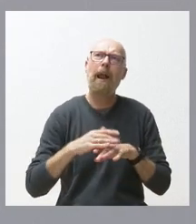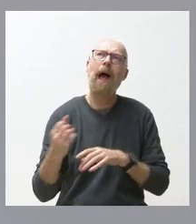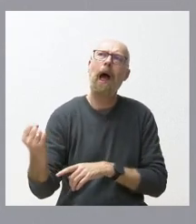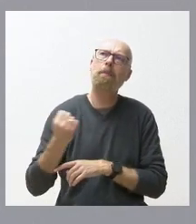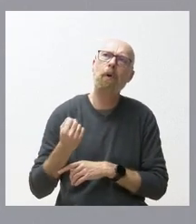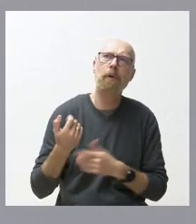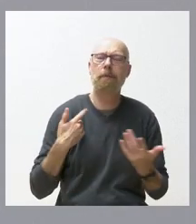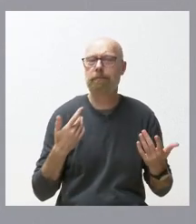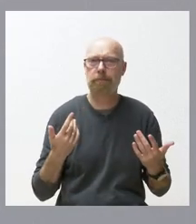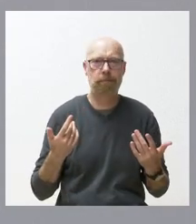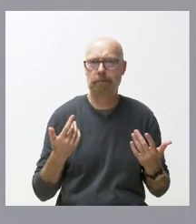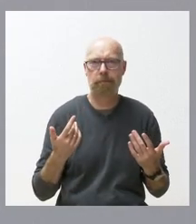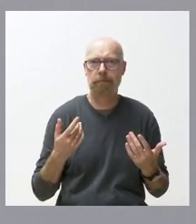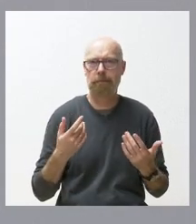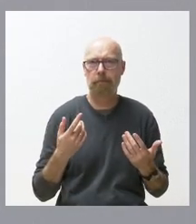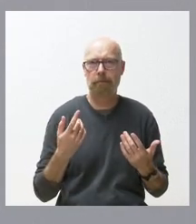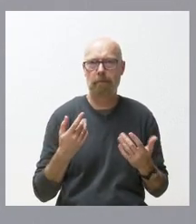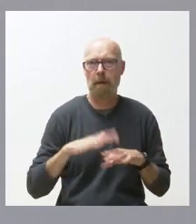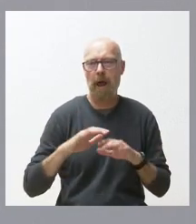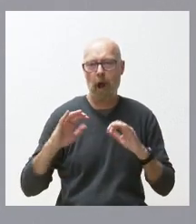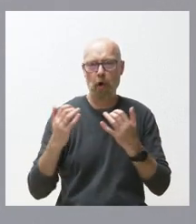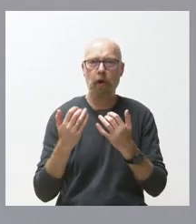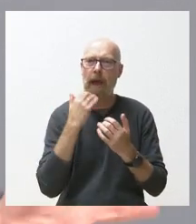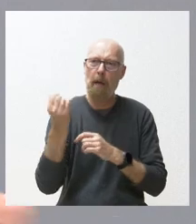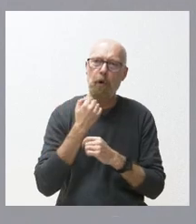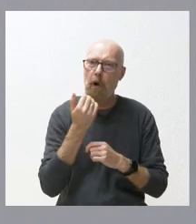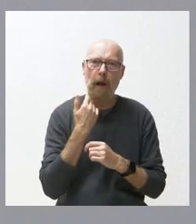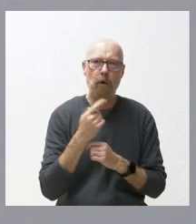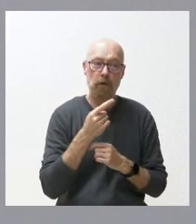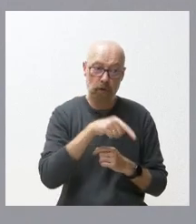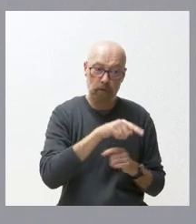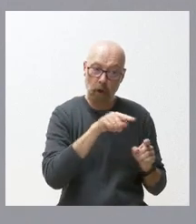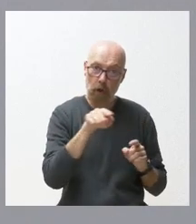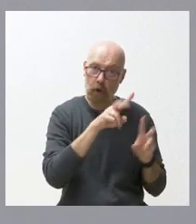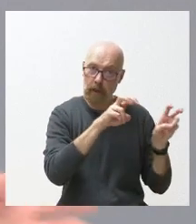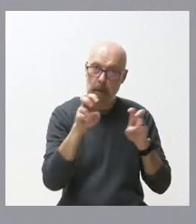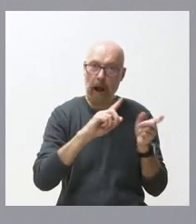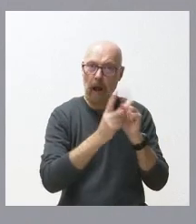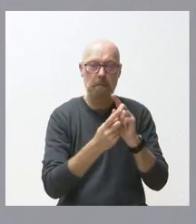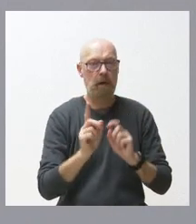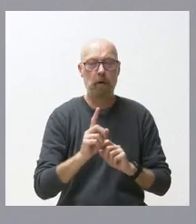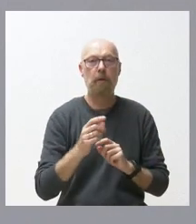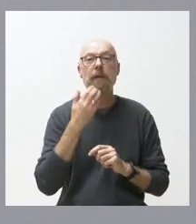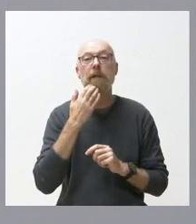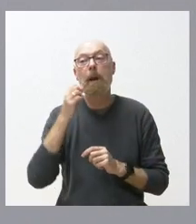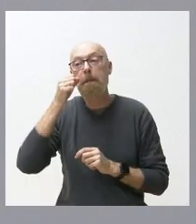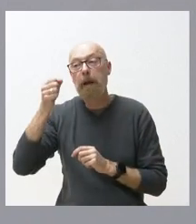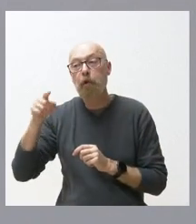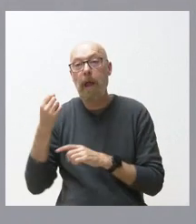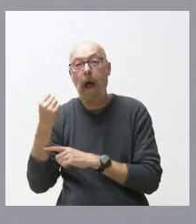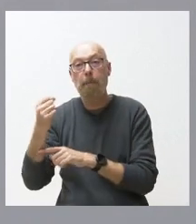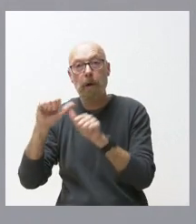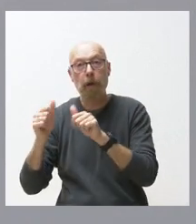momento dado se puedan producir en las Cortes de Castilla y León respeto que el PSOE pueda apoyar el modelo educativo de Vox